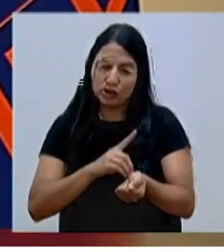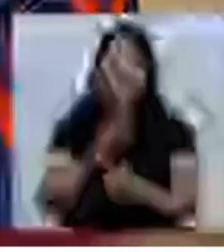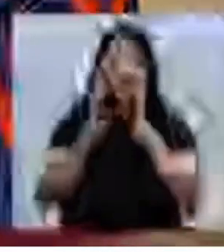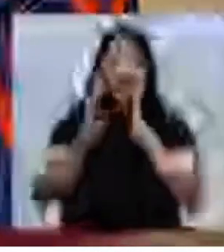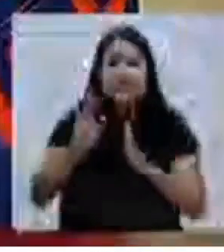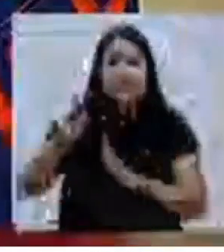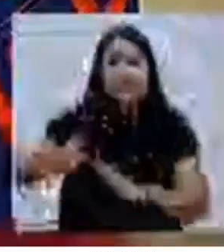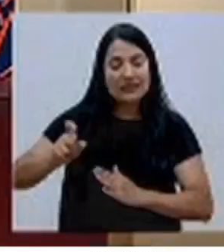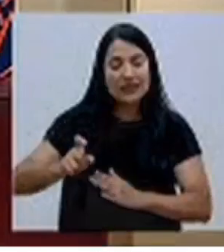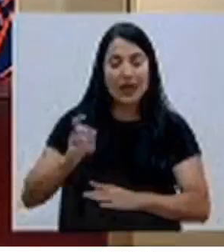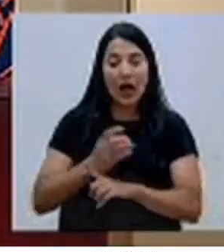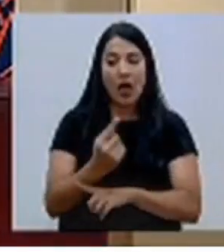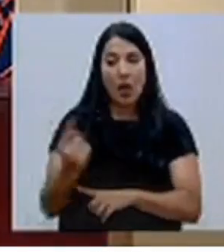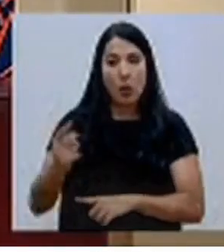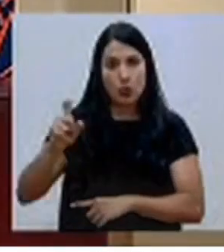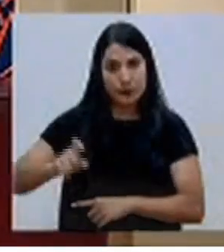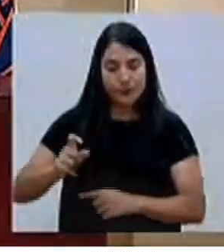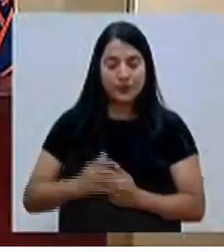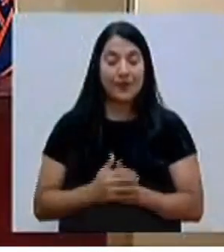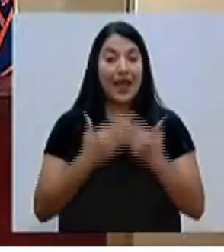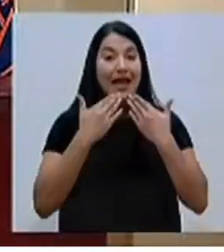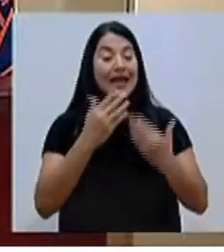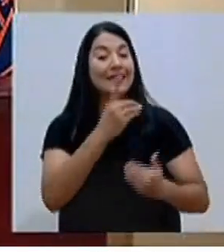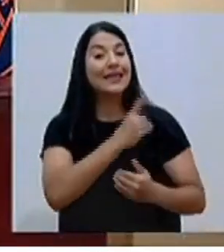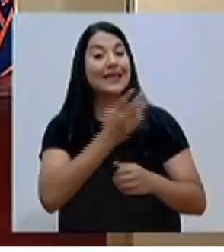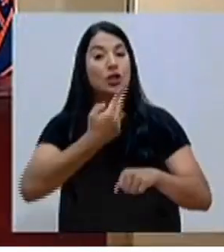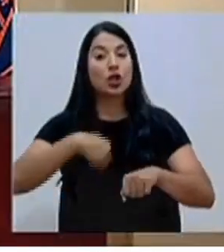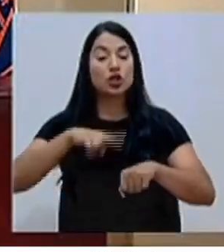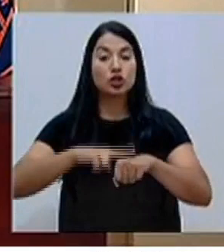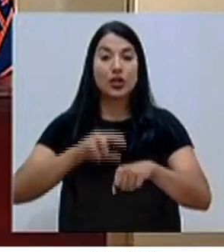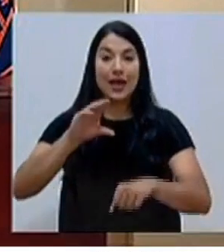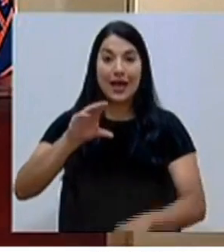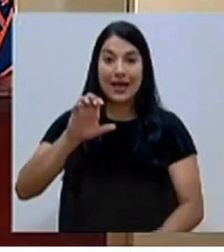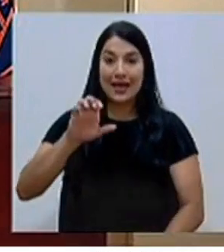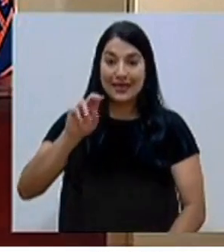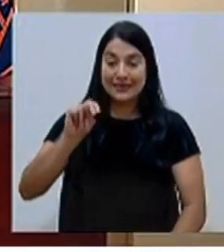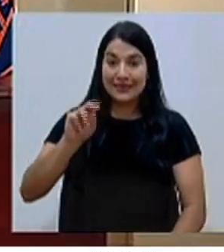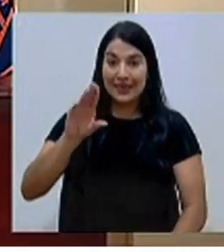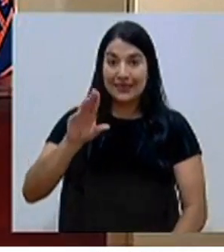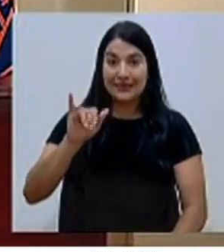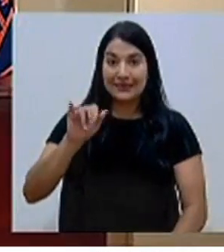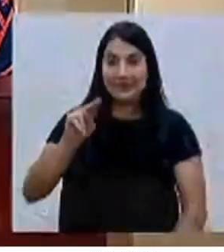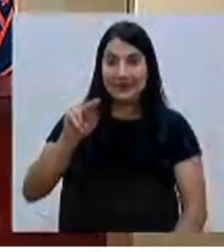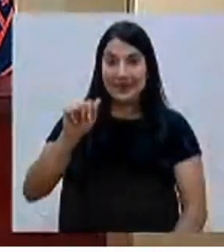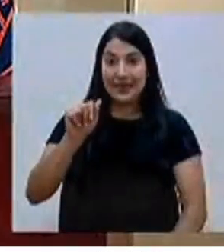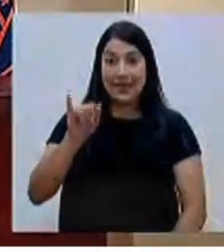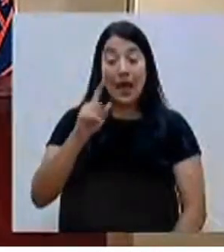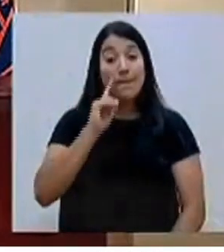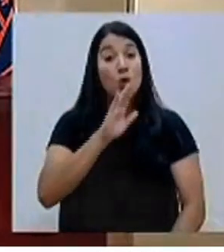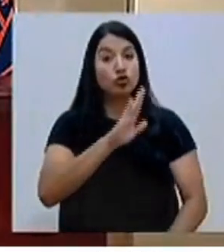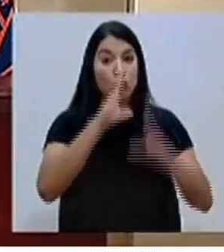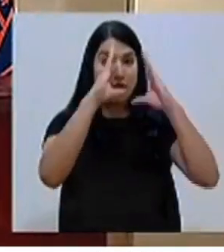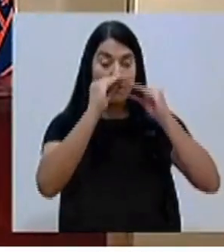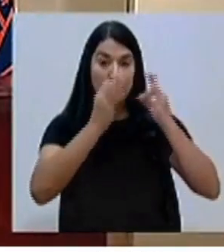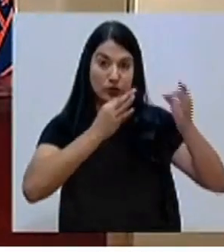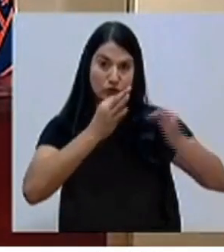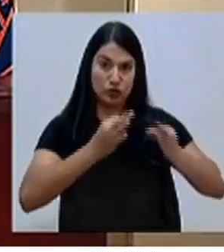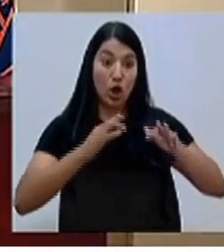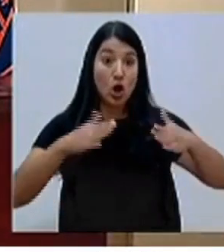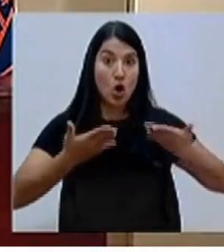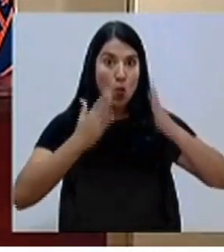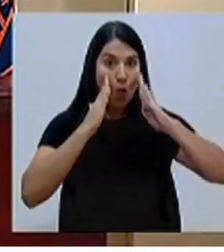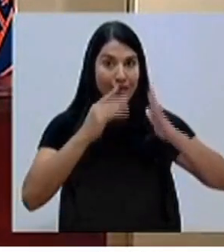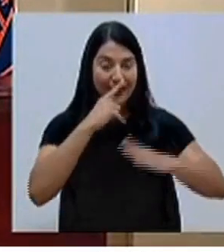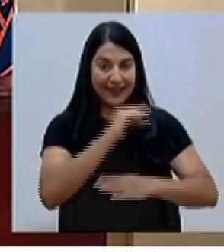Muchísimas gracias A la directora nacional de Censinay Por este reporte detallado De cómo estamos atendiendo A